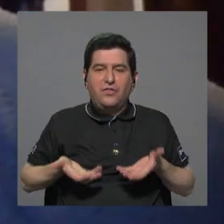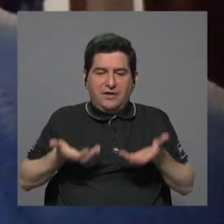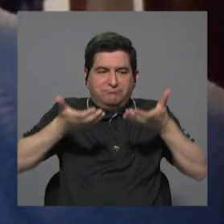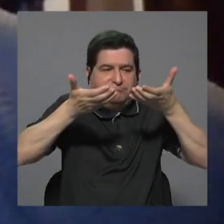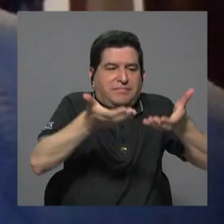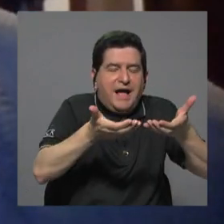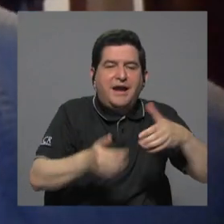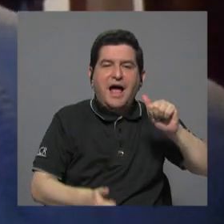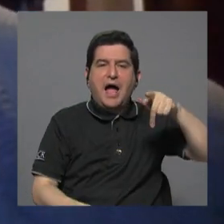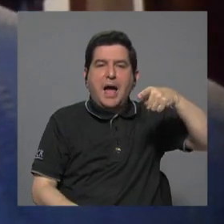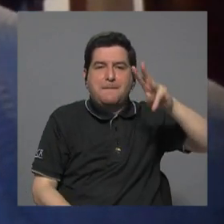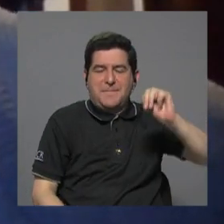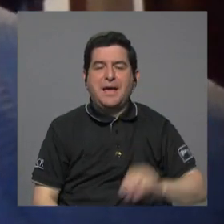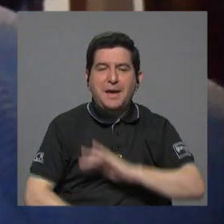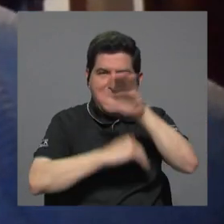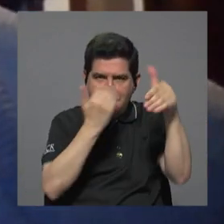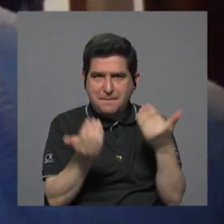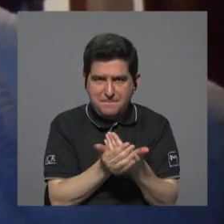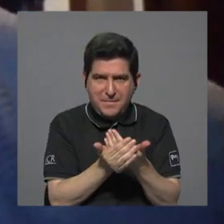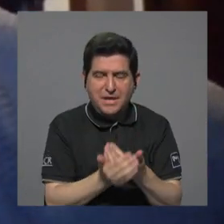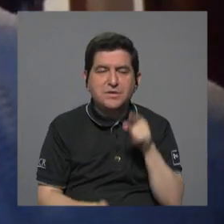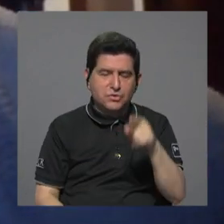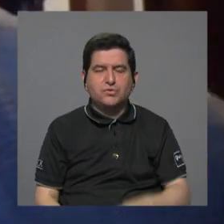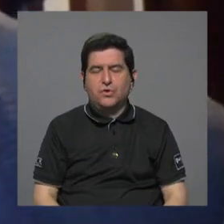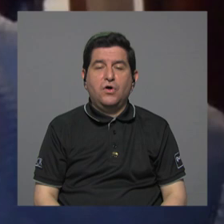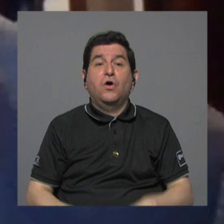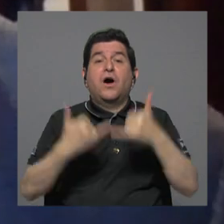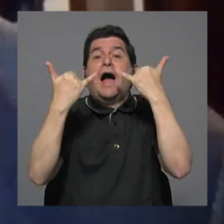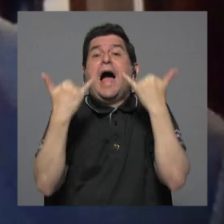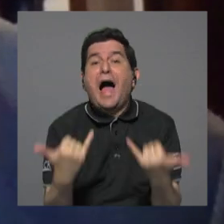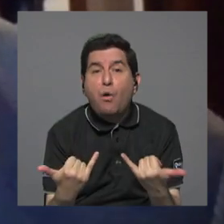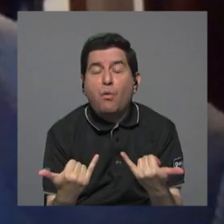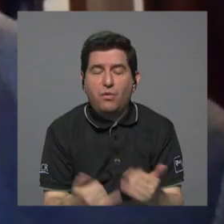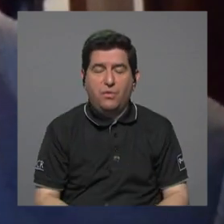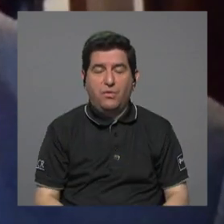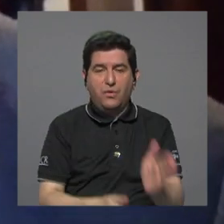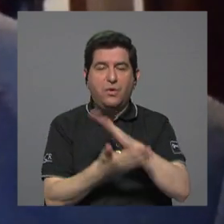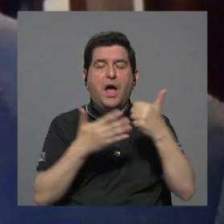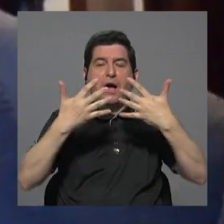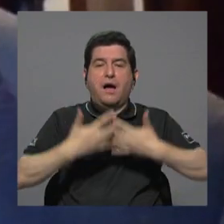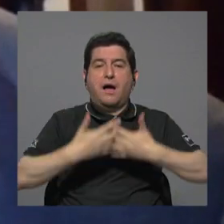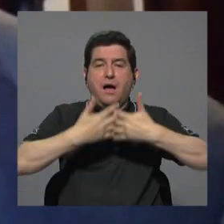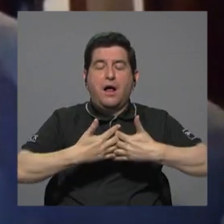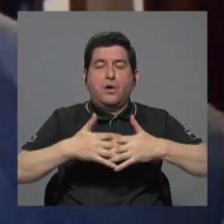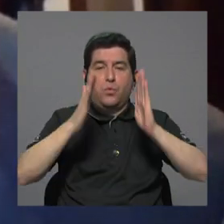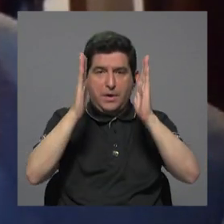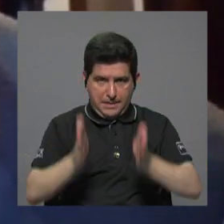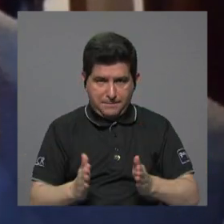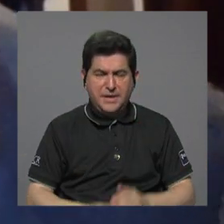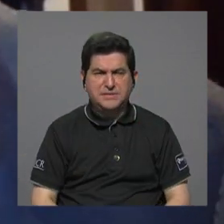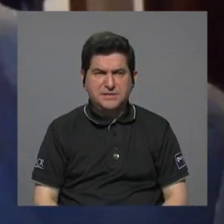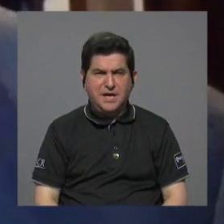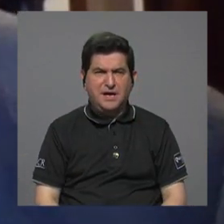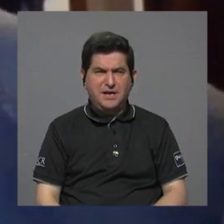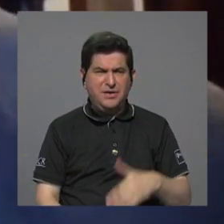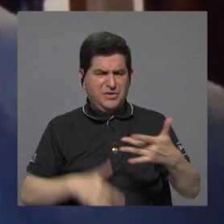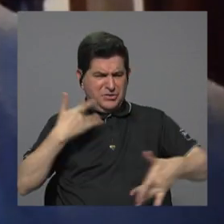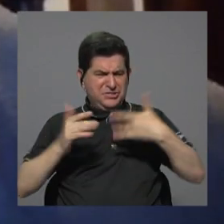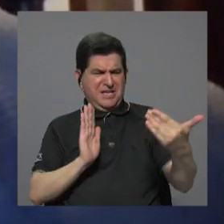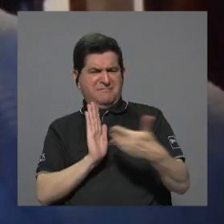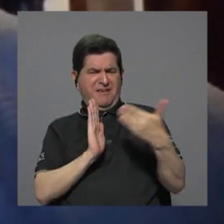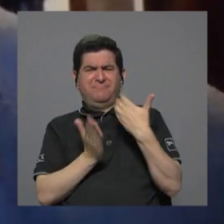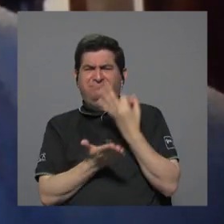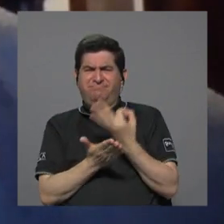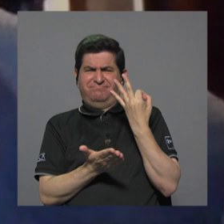APM Terminal toda la carga con decisión ahora algunos empresarios que han visto afectados sus